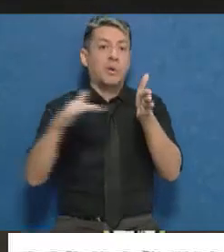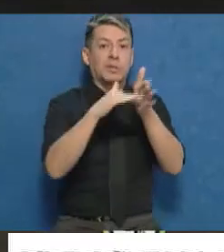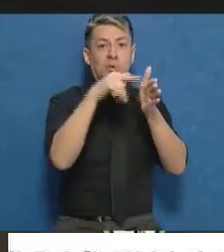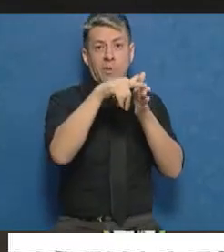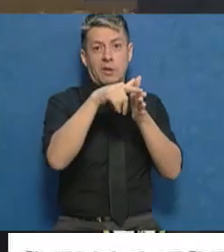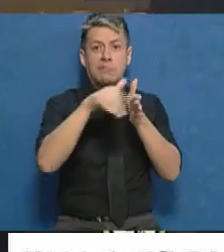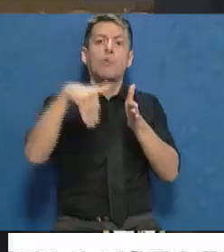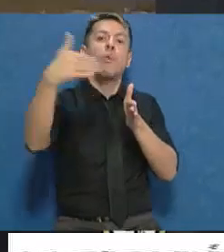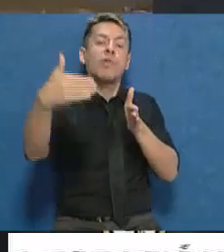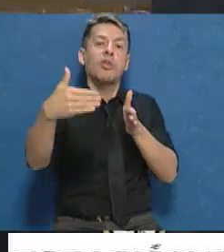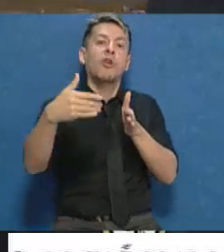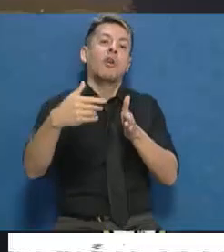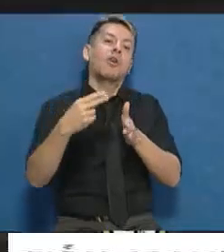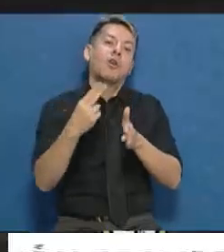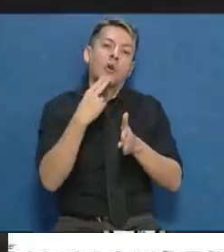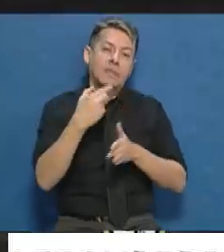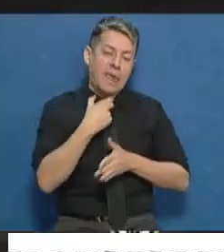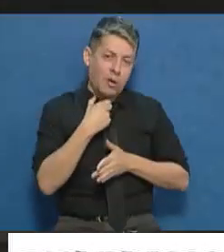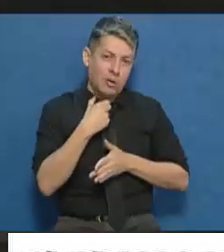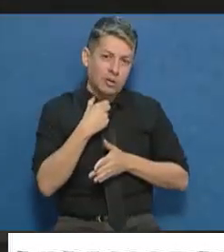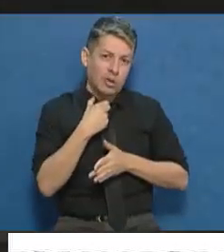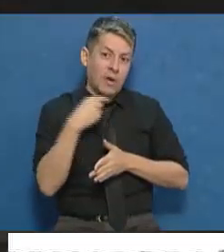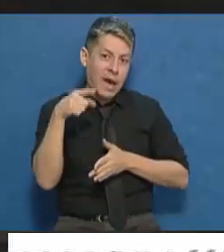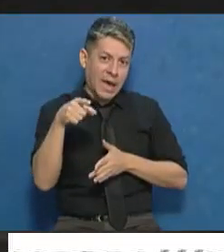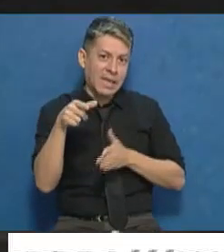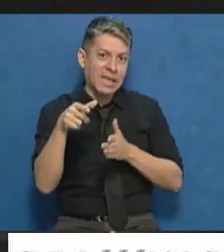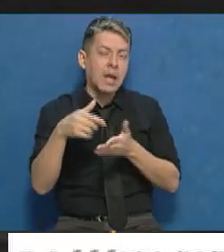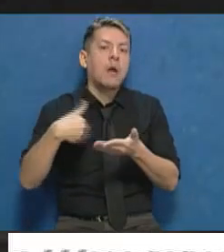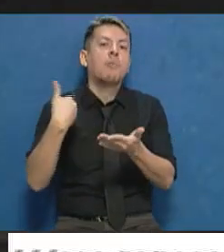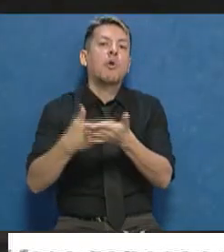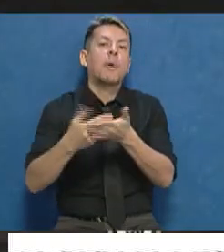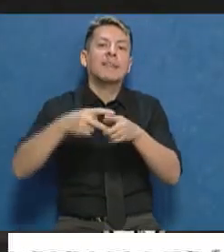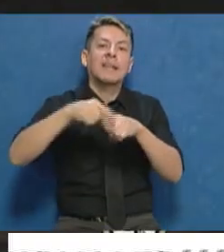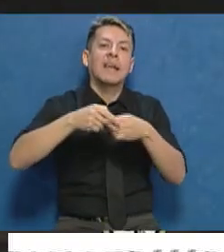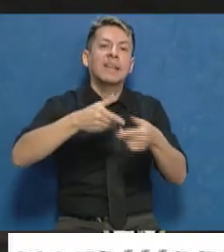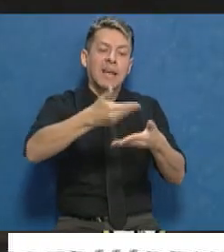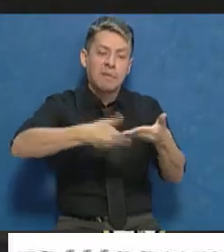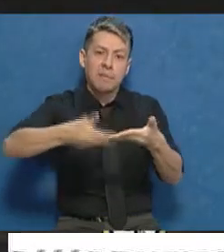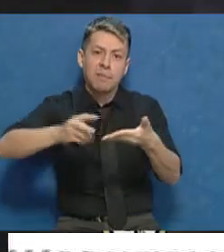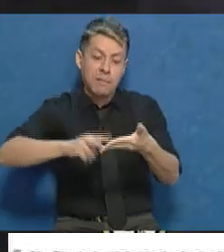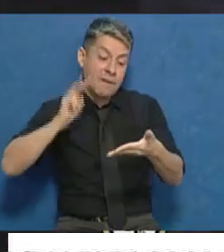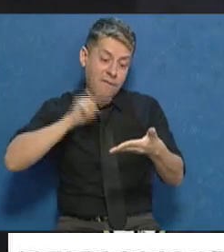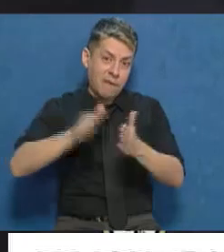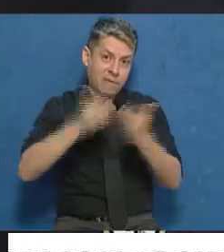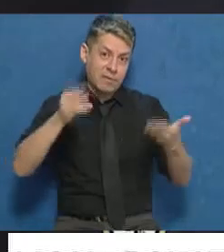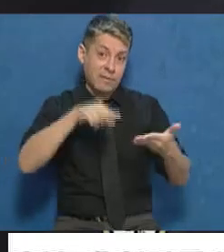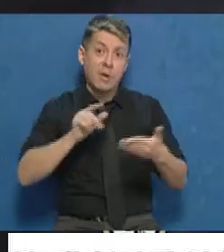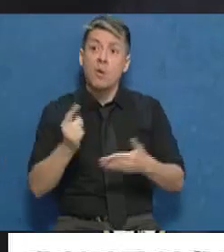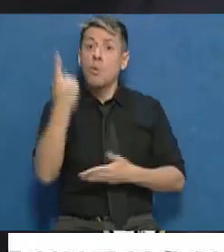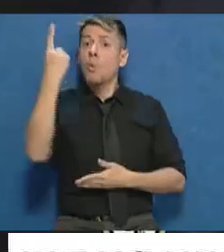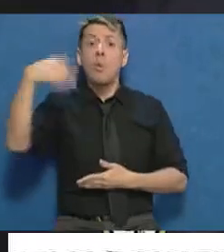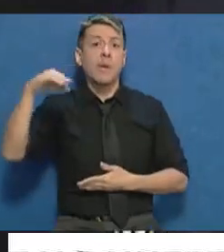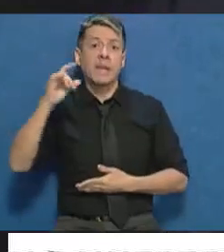el próximo 11 de agosto, reiteramos, con la apertura de la oferta técnica que va a realizar esta UTE, que es la única que se